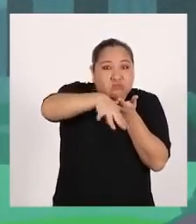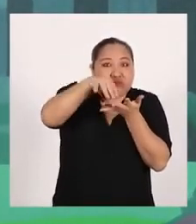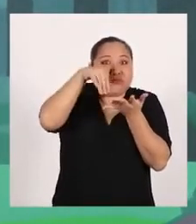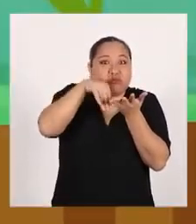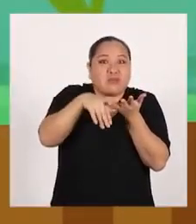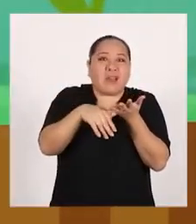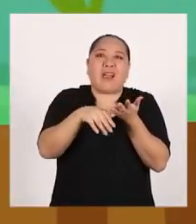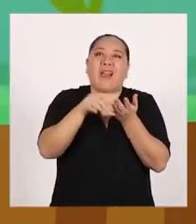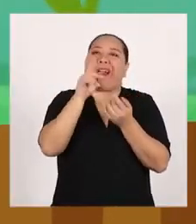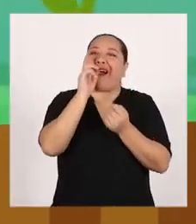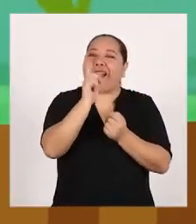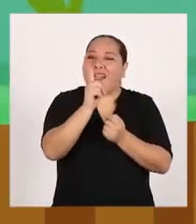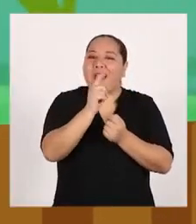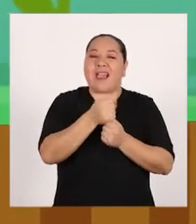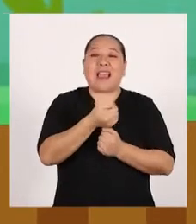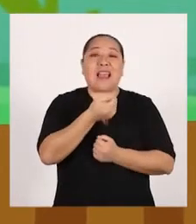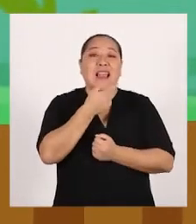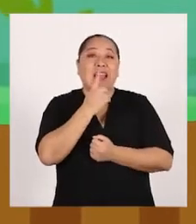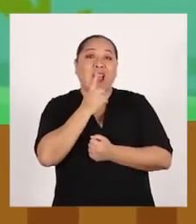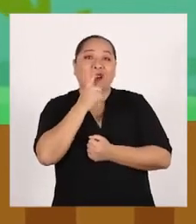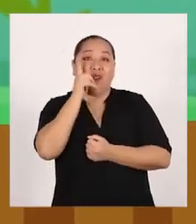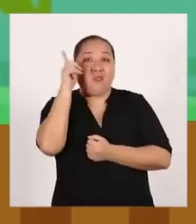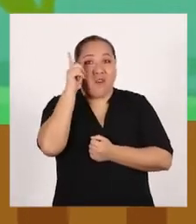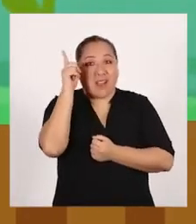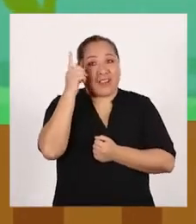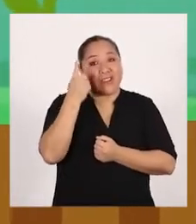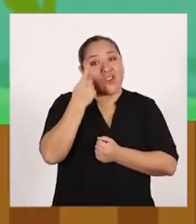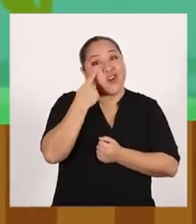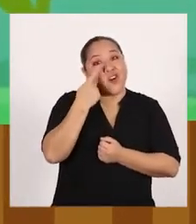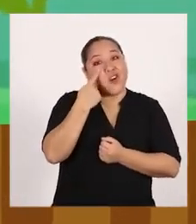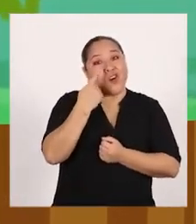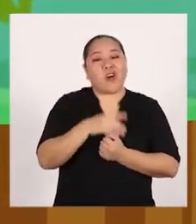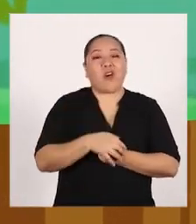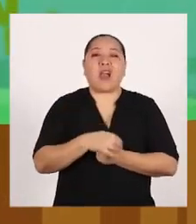Resulta que a estas aguas se les llama